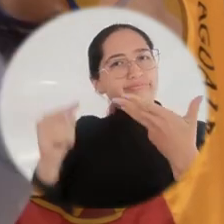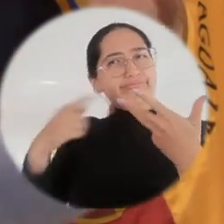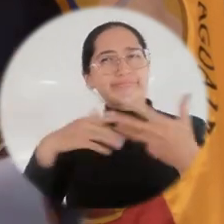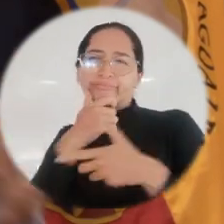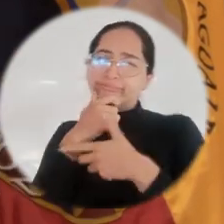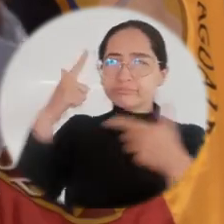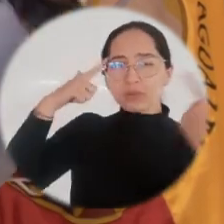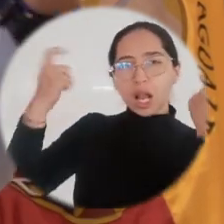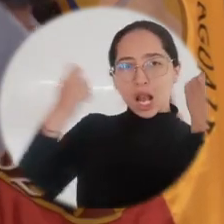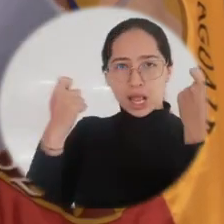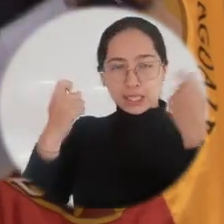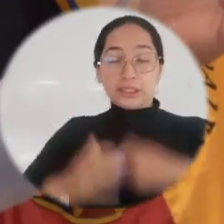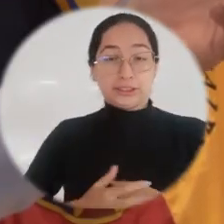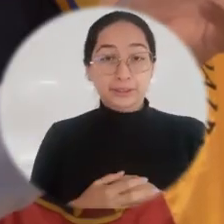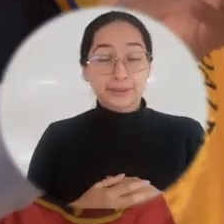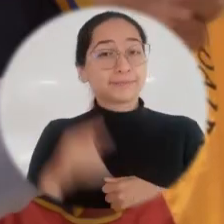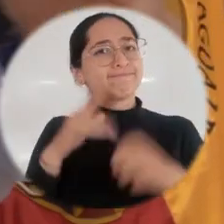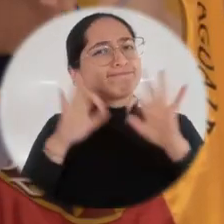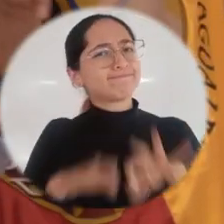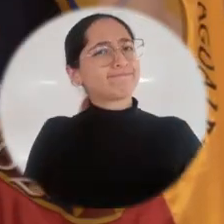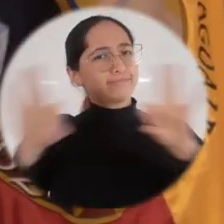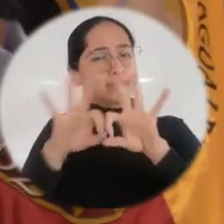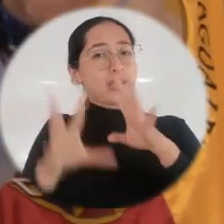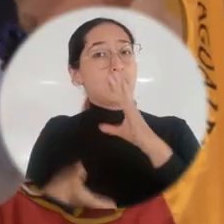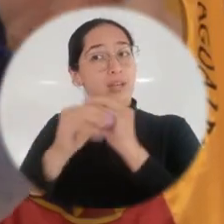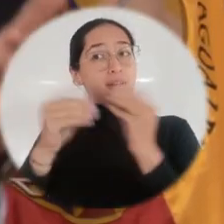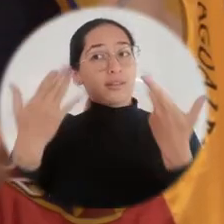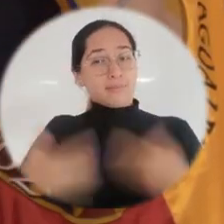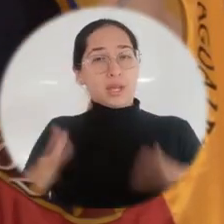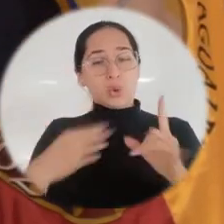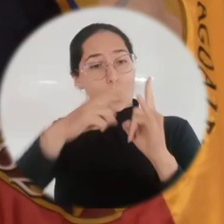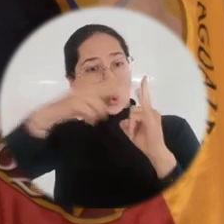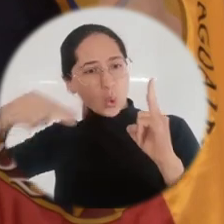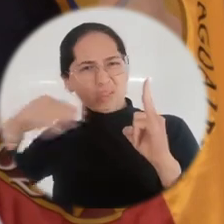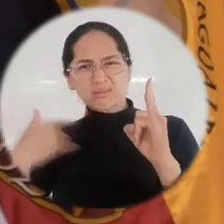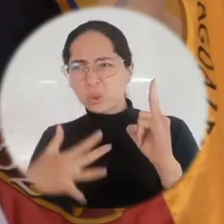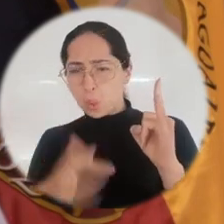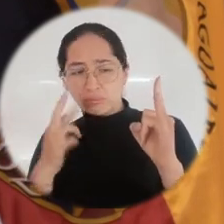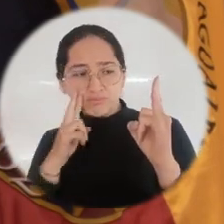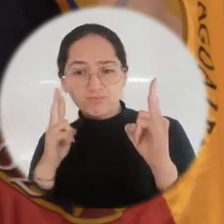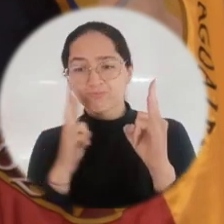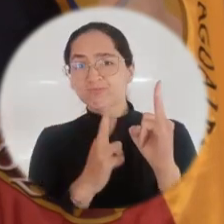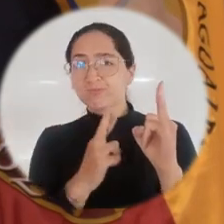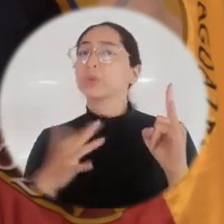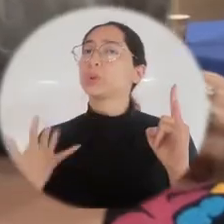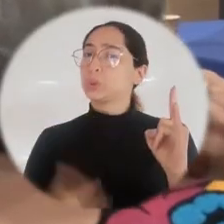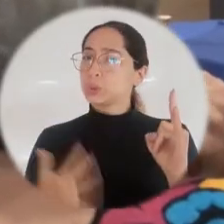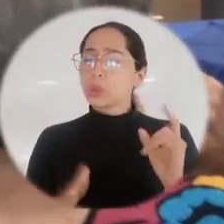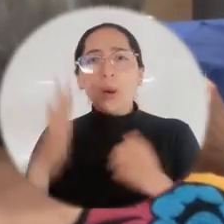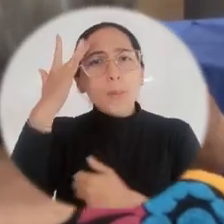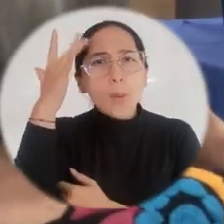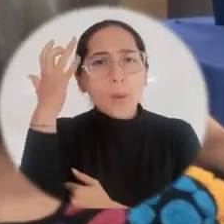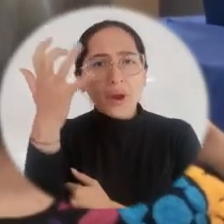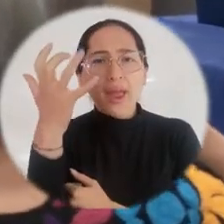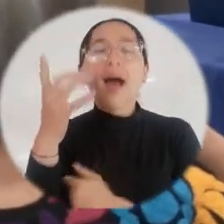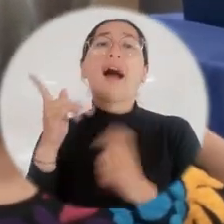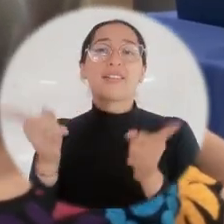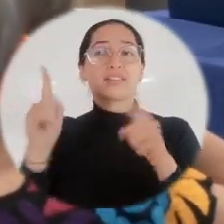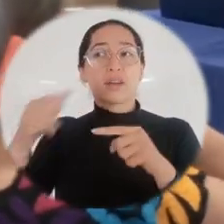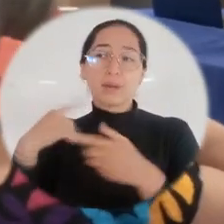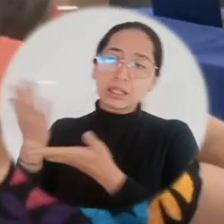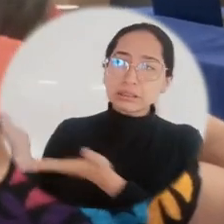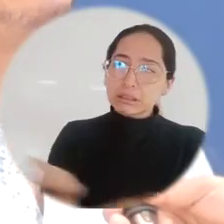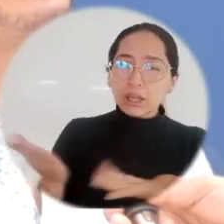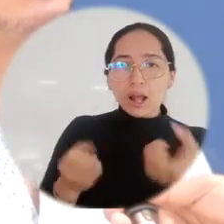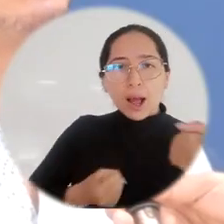fue o de lo que se podrá convertir la universidad colombiana cuando llegue a su pubertad o a su preadolescencia. Es importante reconocer